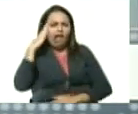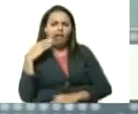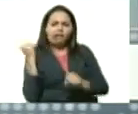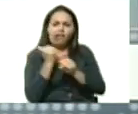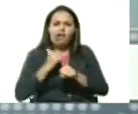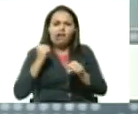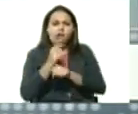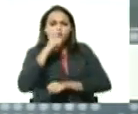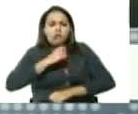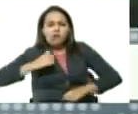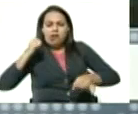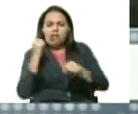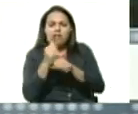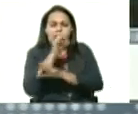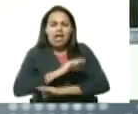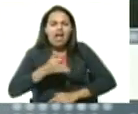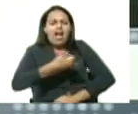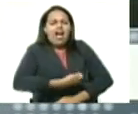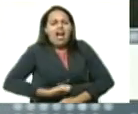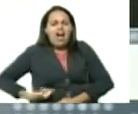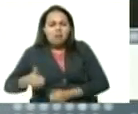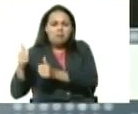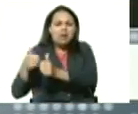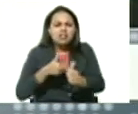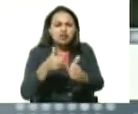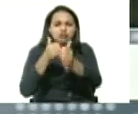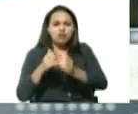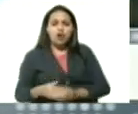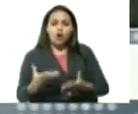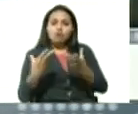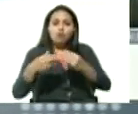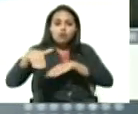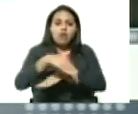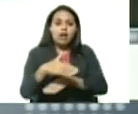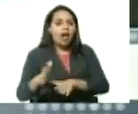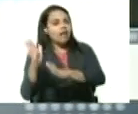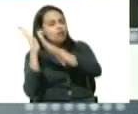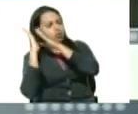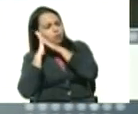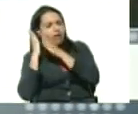desempleo hambre muchos en las calles tirados